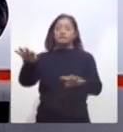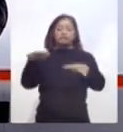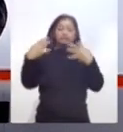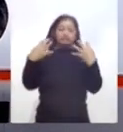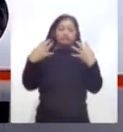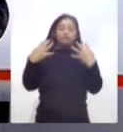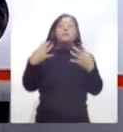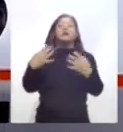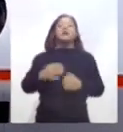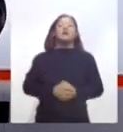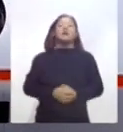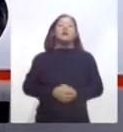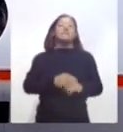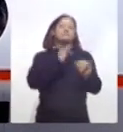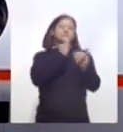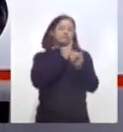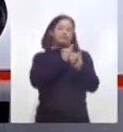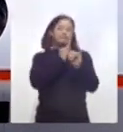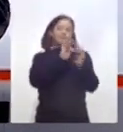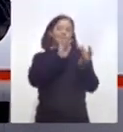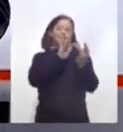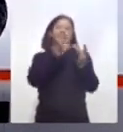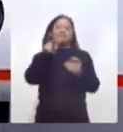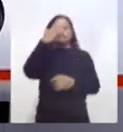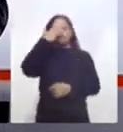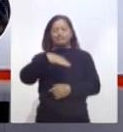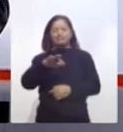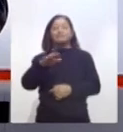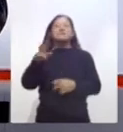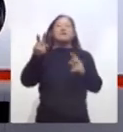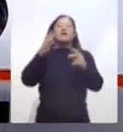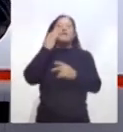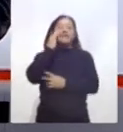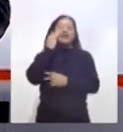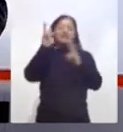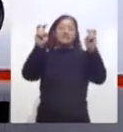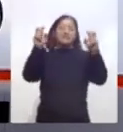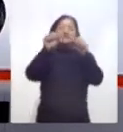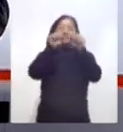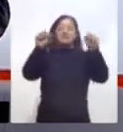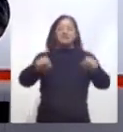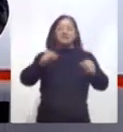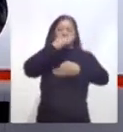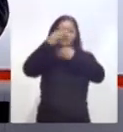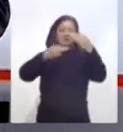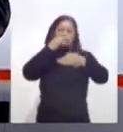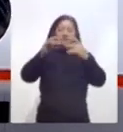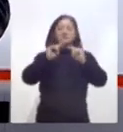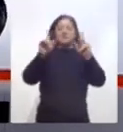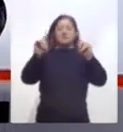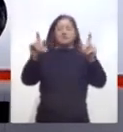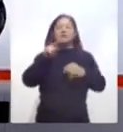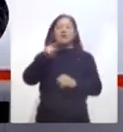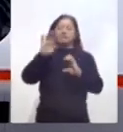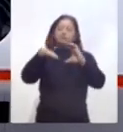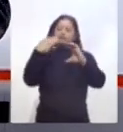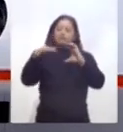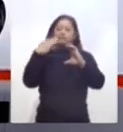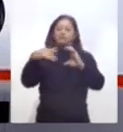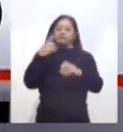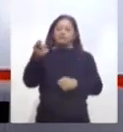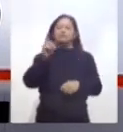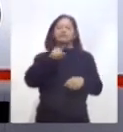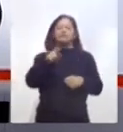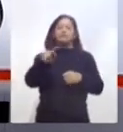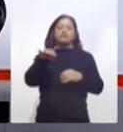nuestras redes sociales. Ya lo sabe, nuestra página en Facebook es Sistema de Noticias Tlaxcala. Ahí recibimos todos y cada uno de